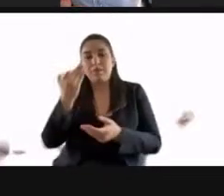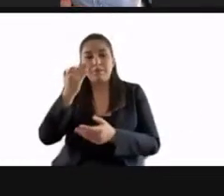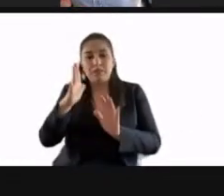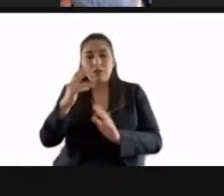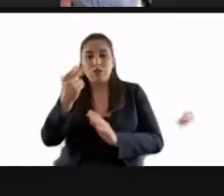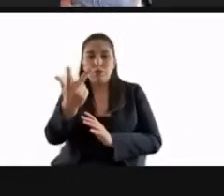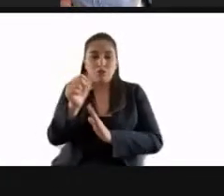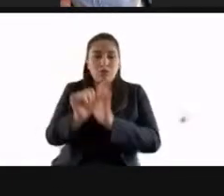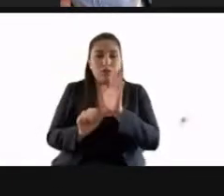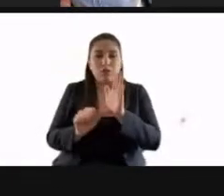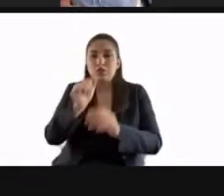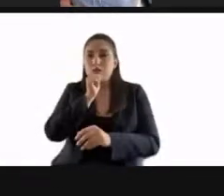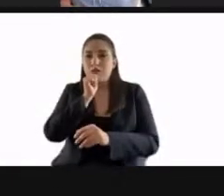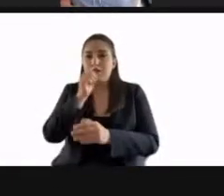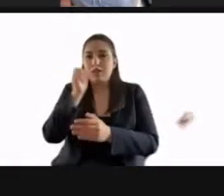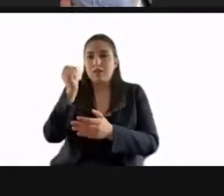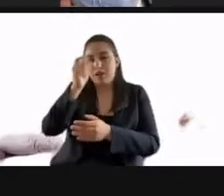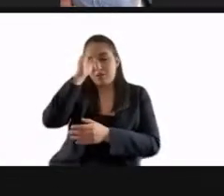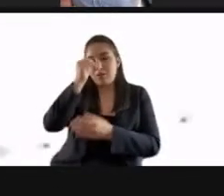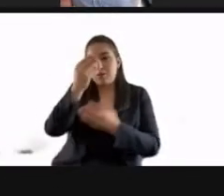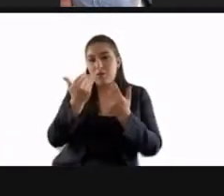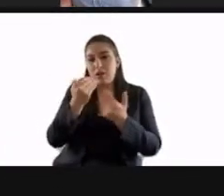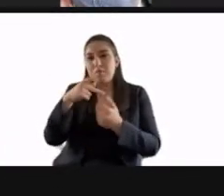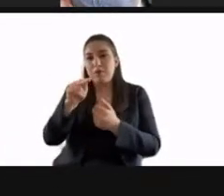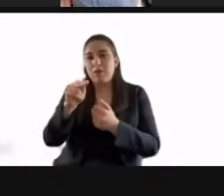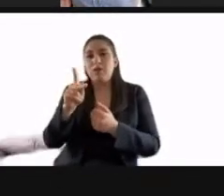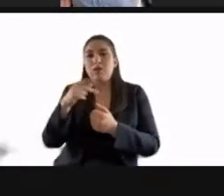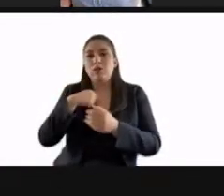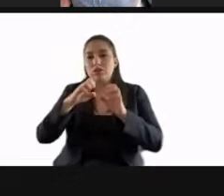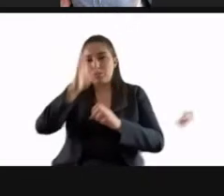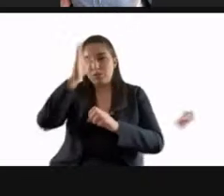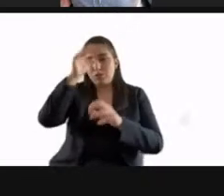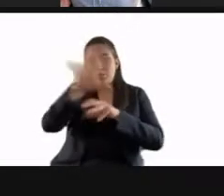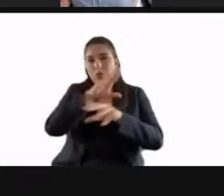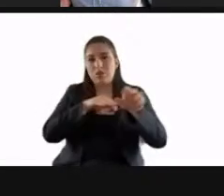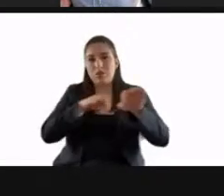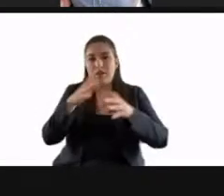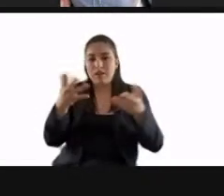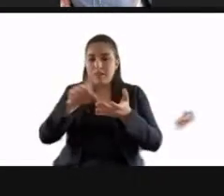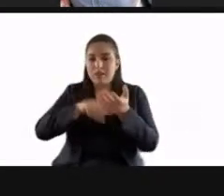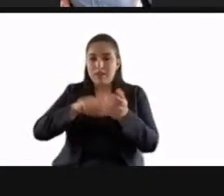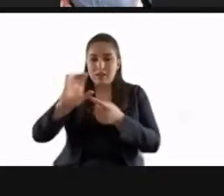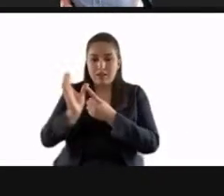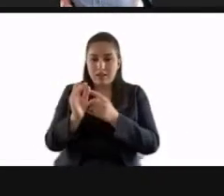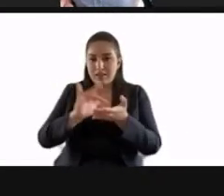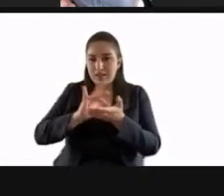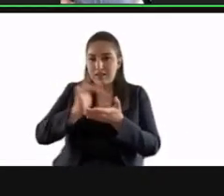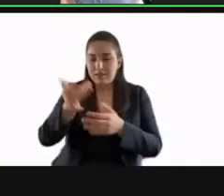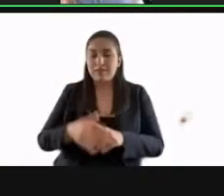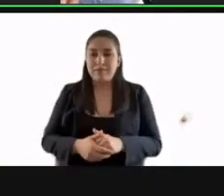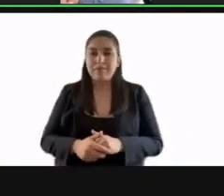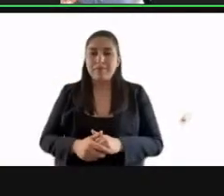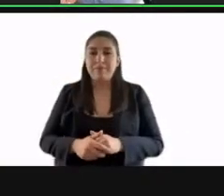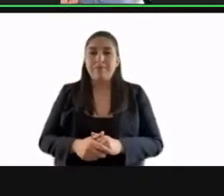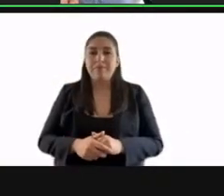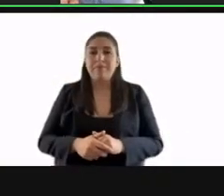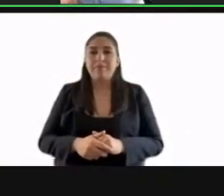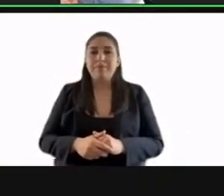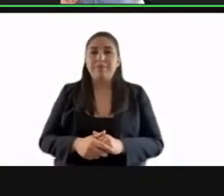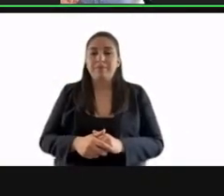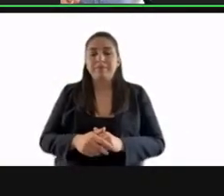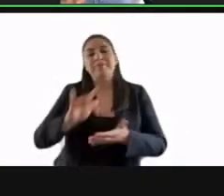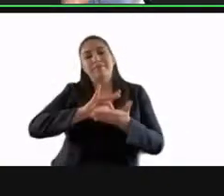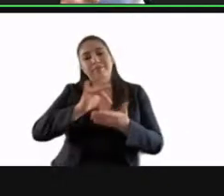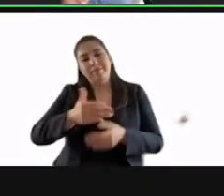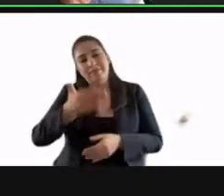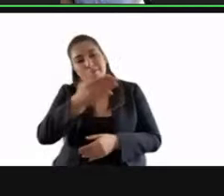sale. Una disculpa a todas y todos, pero estoy de acuerdo con los trabajos de esta comisión. Gracias. No, al contrario, querido diputado Carlos